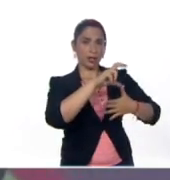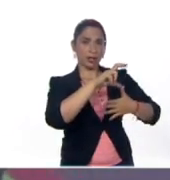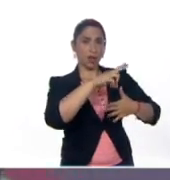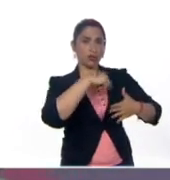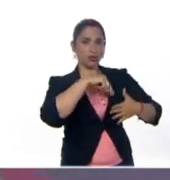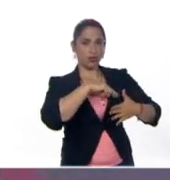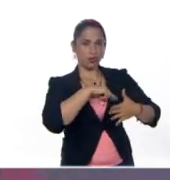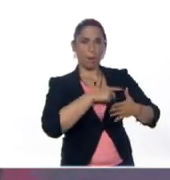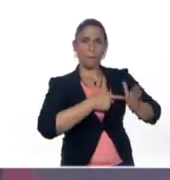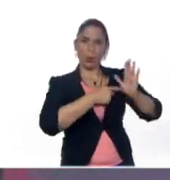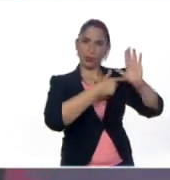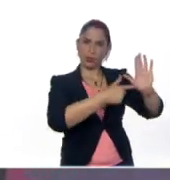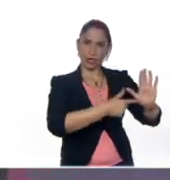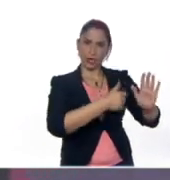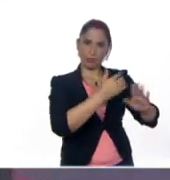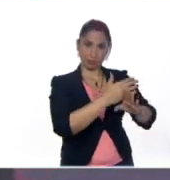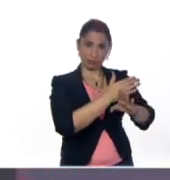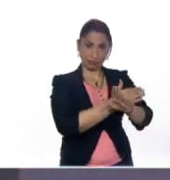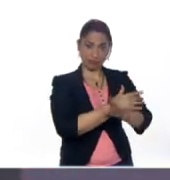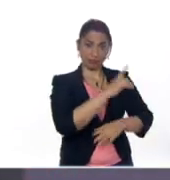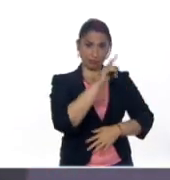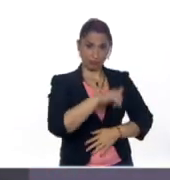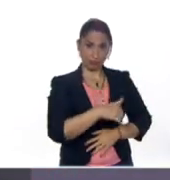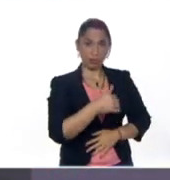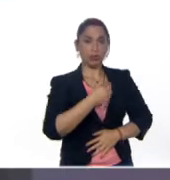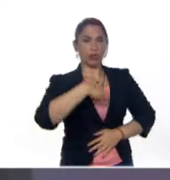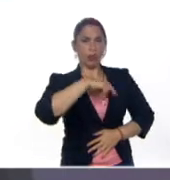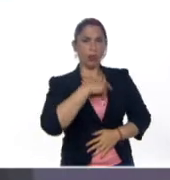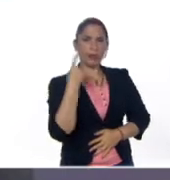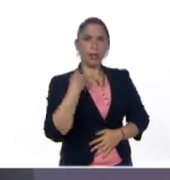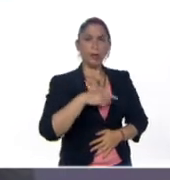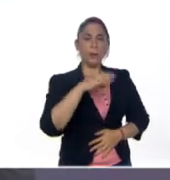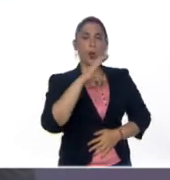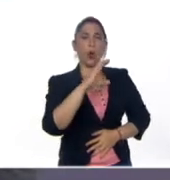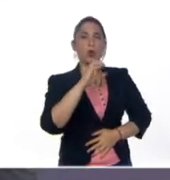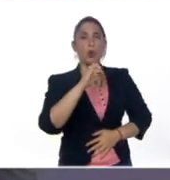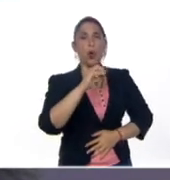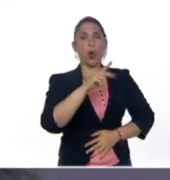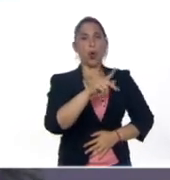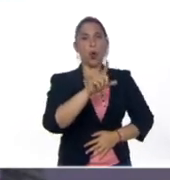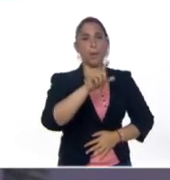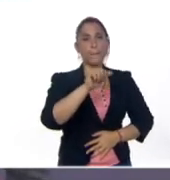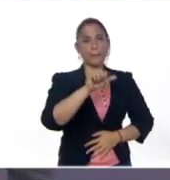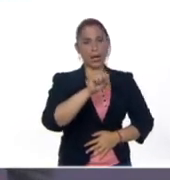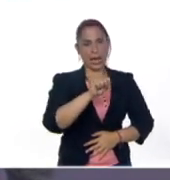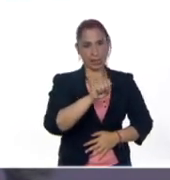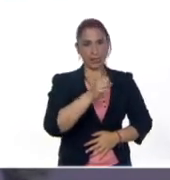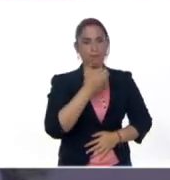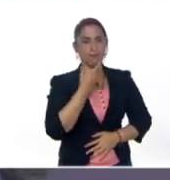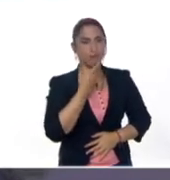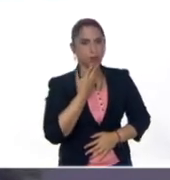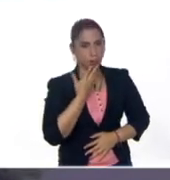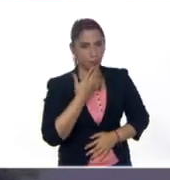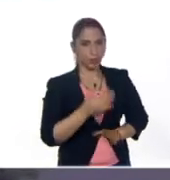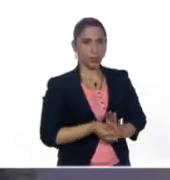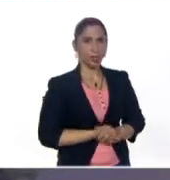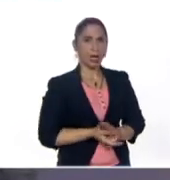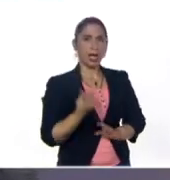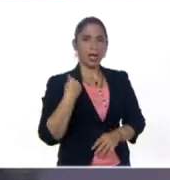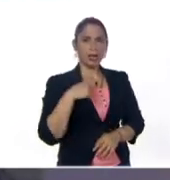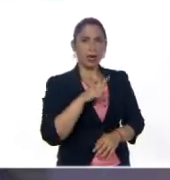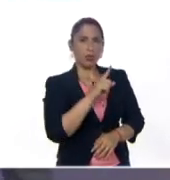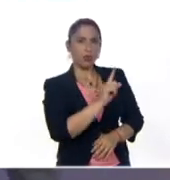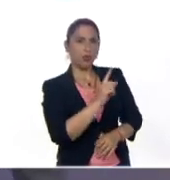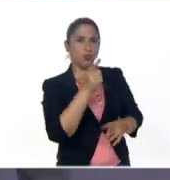mostré hace un momento, tenemos también una copla hermosísima, que dice así, Tengo una